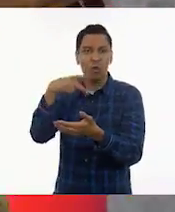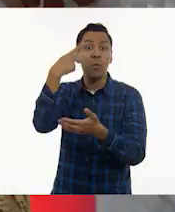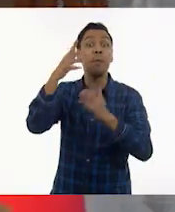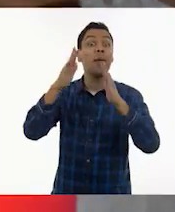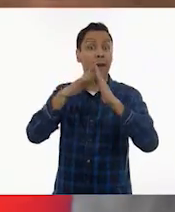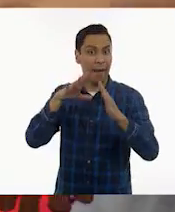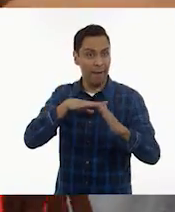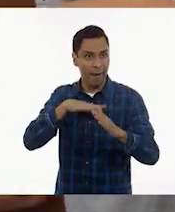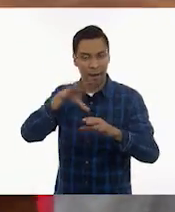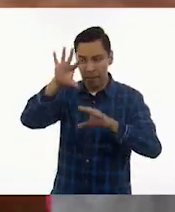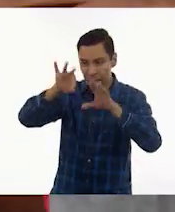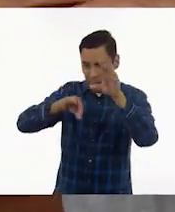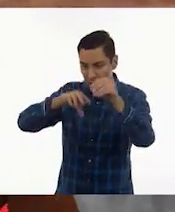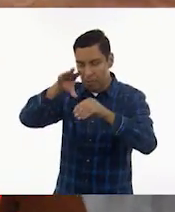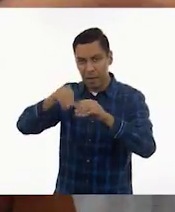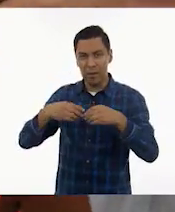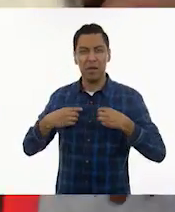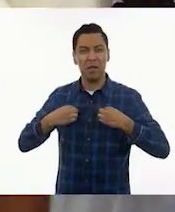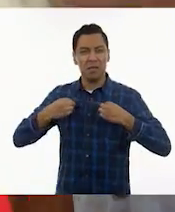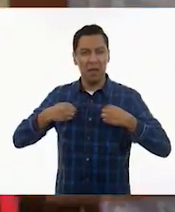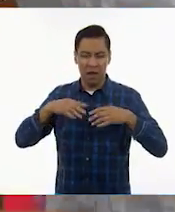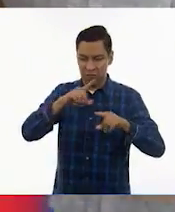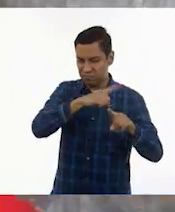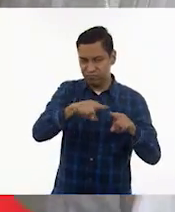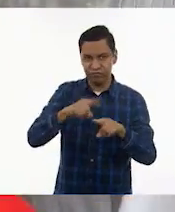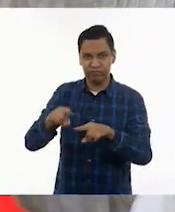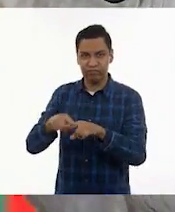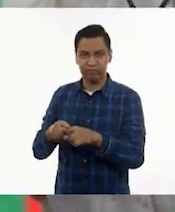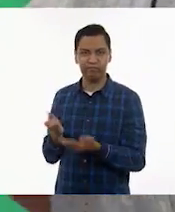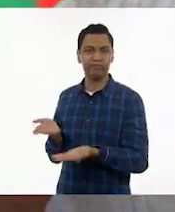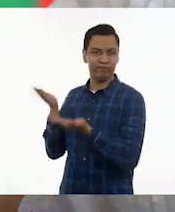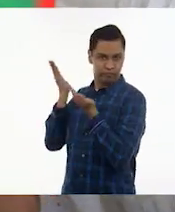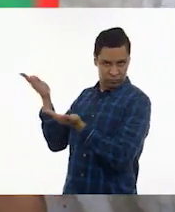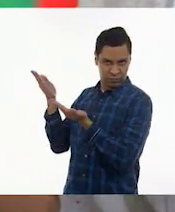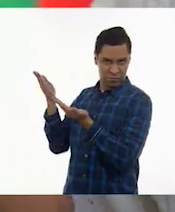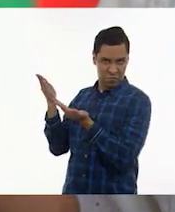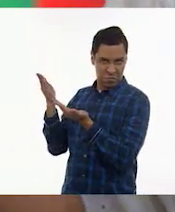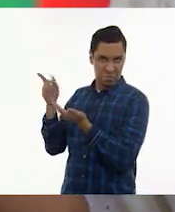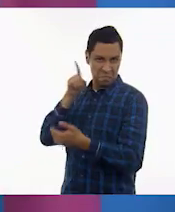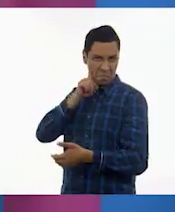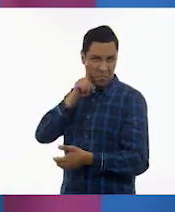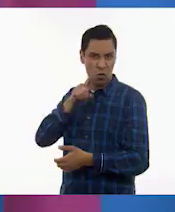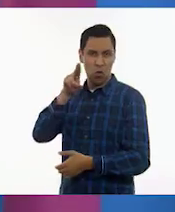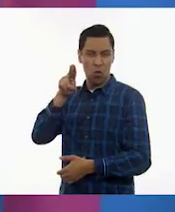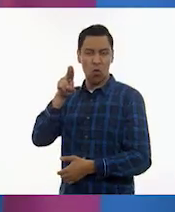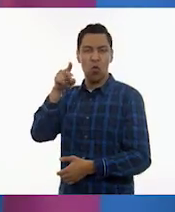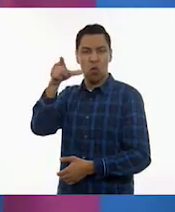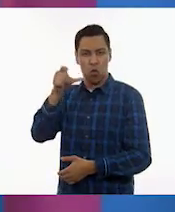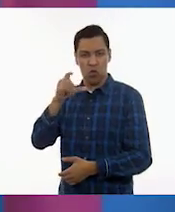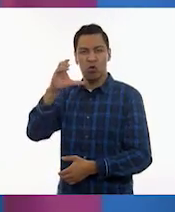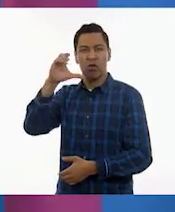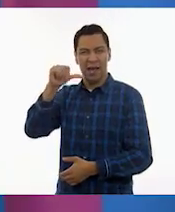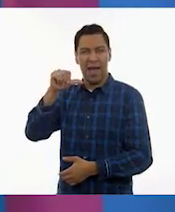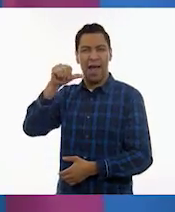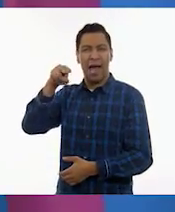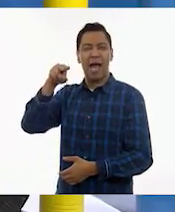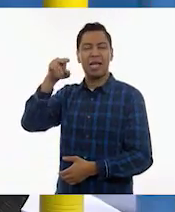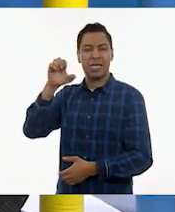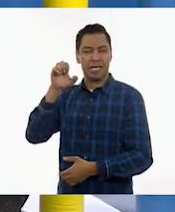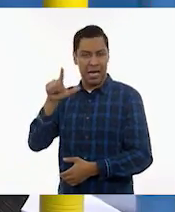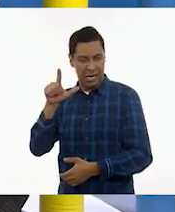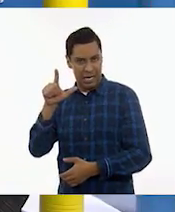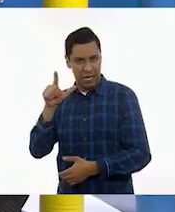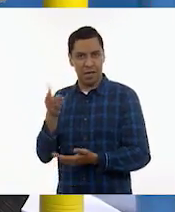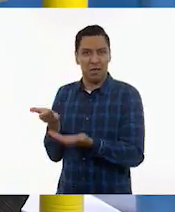Así, pedacitos de tela. Esta es la vieja Ixmucané. ¿Lo hacemos con esta vieja Ixmucané? ¿Tenemos